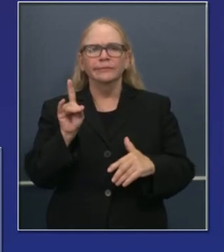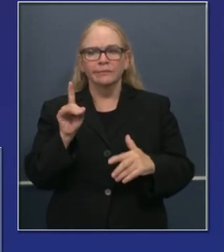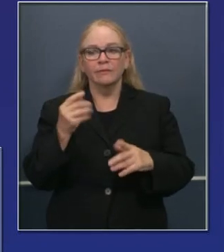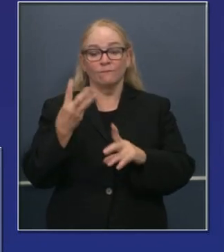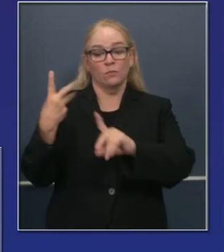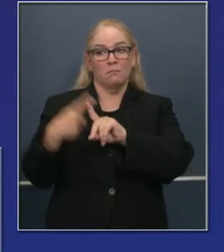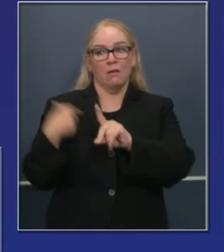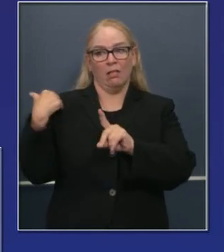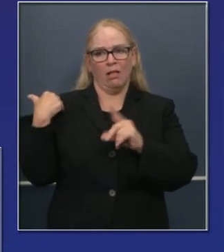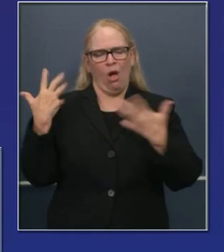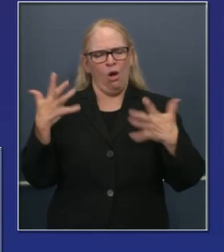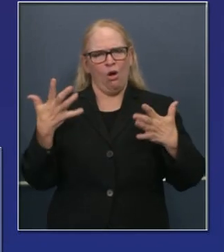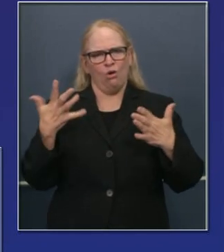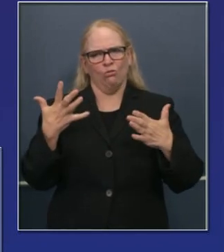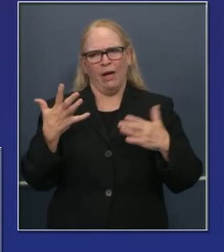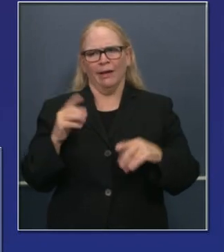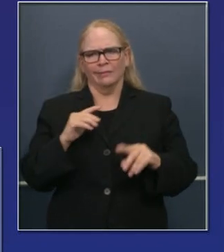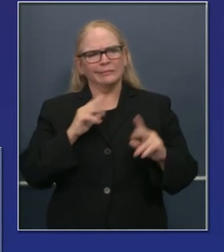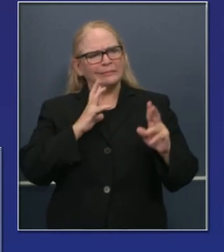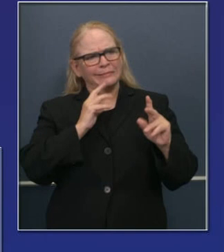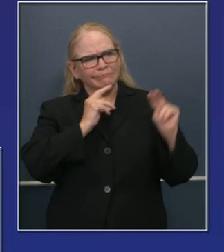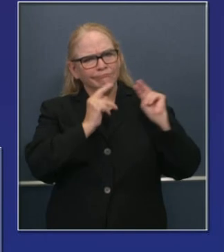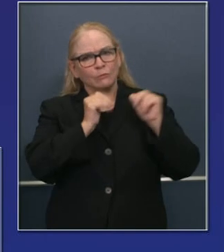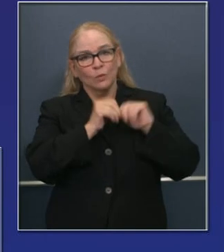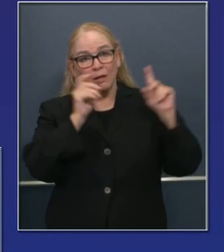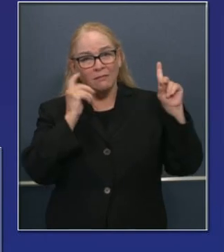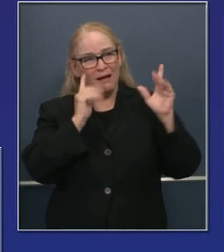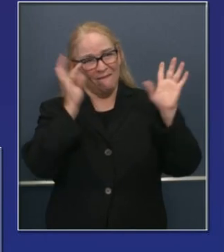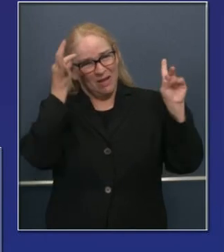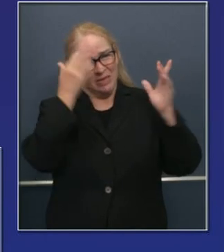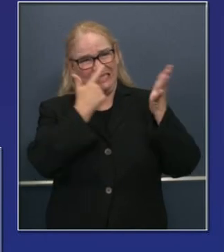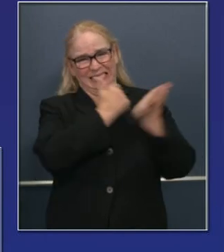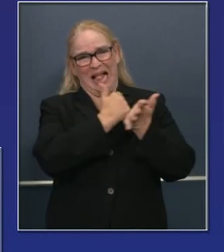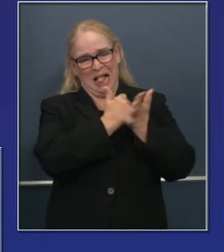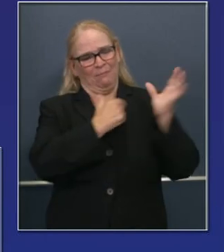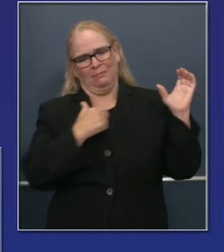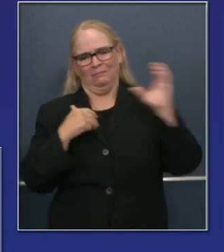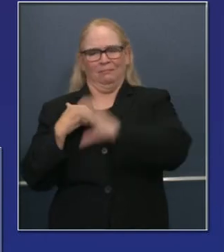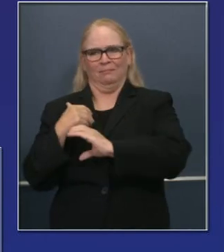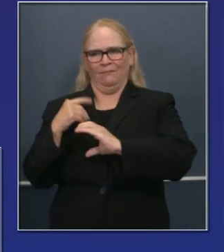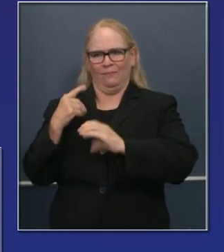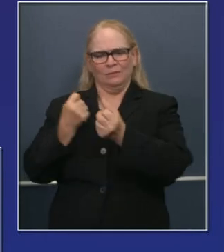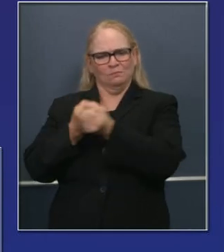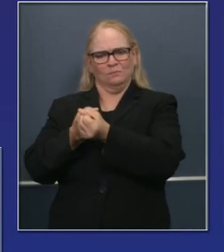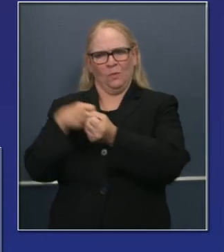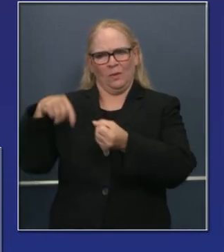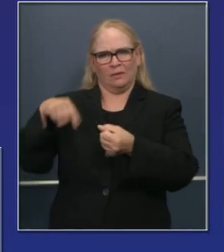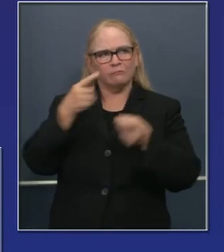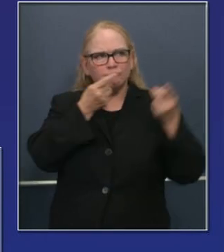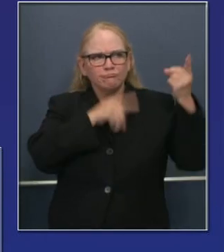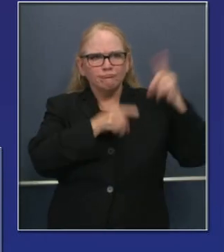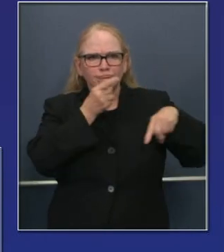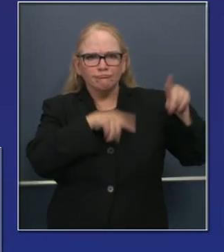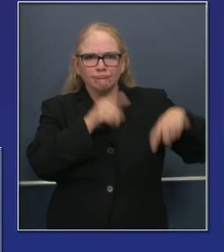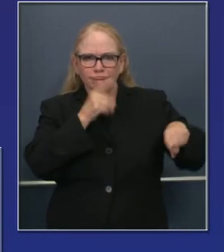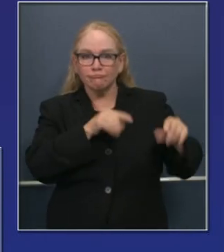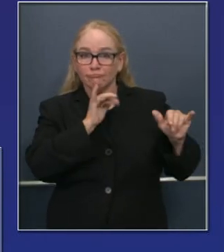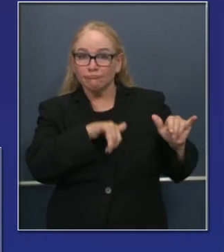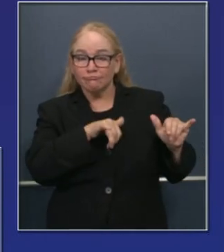participar y ver un trato a nivel federal, de ver un esfuerzo de compromiso.